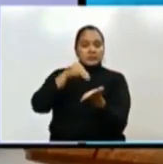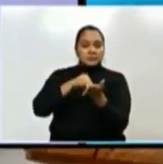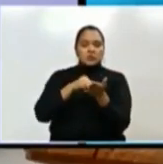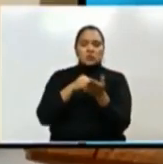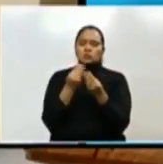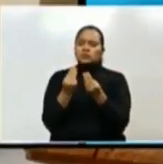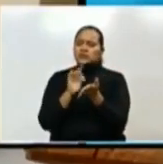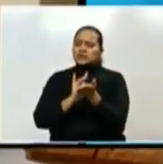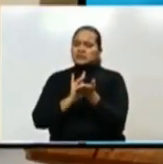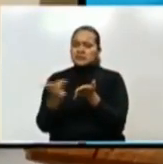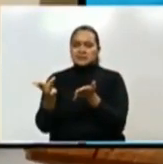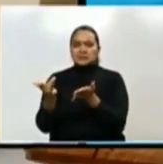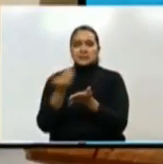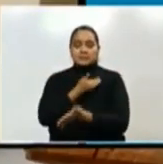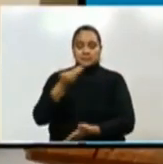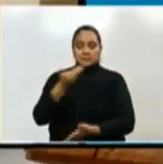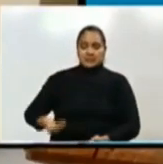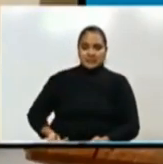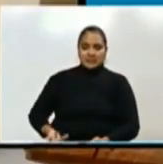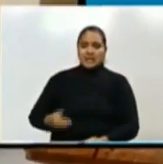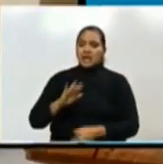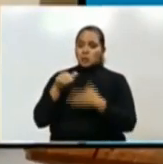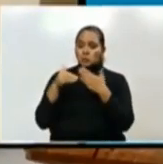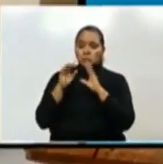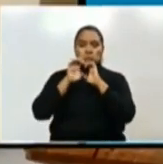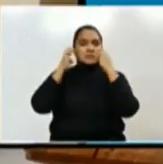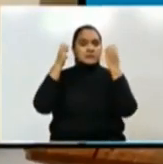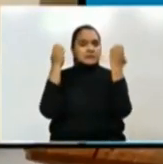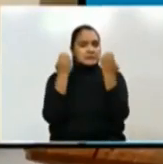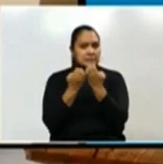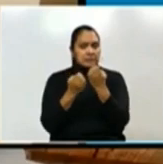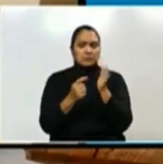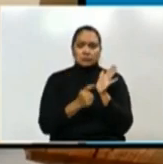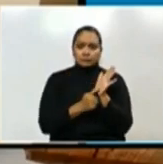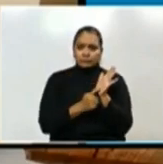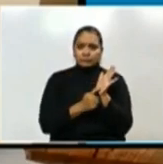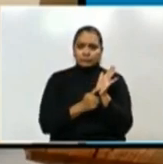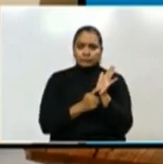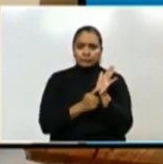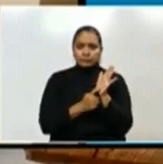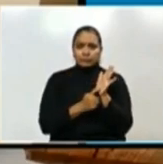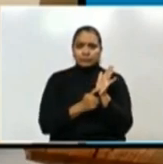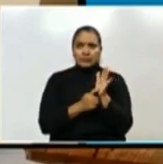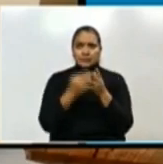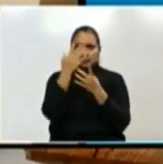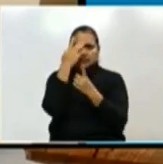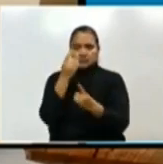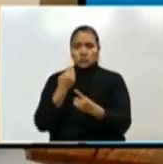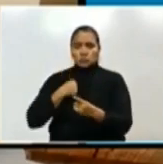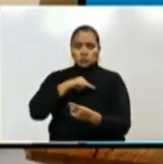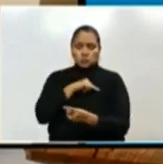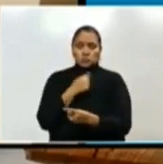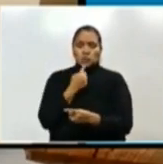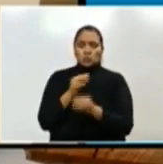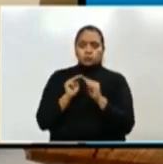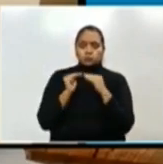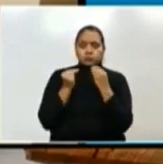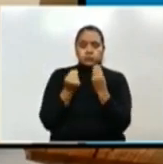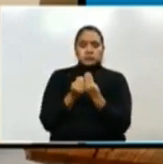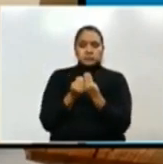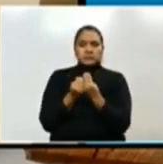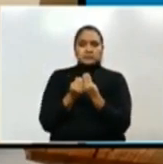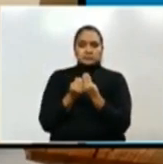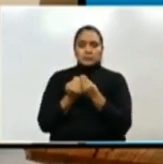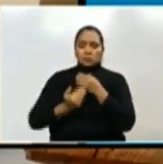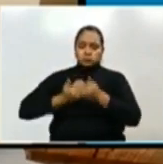agradecerle, señor presidente, y a su equipo por esa decisión tomada, donde seamos las municipalidades que